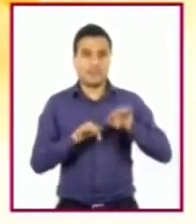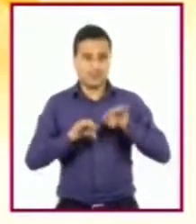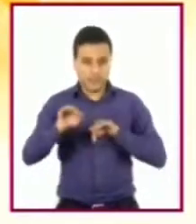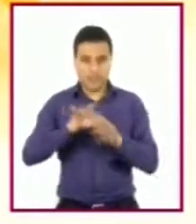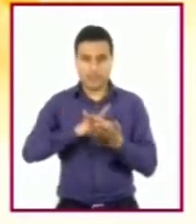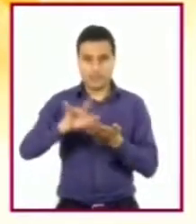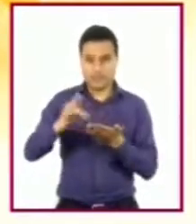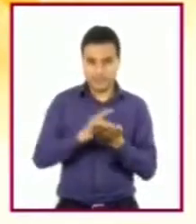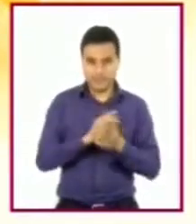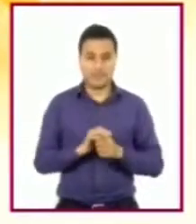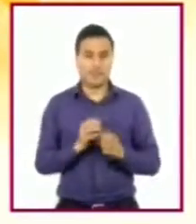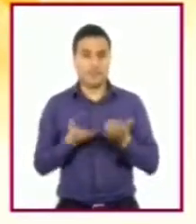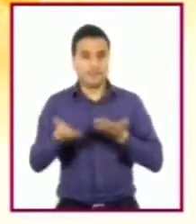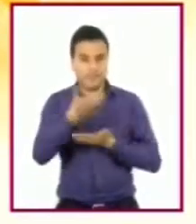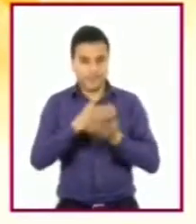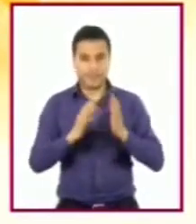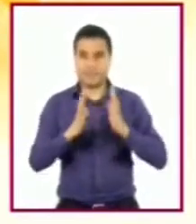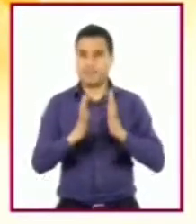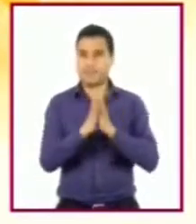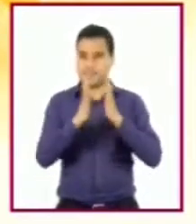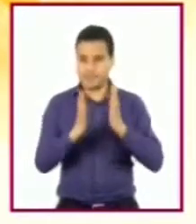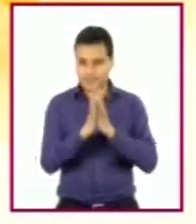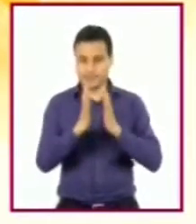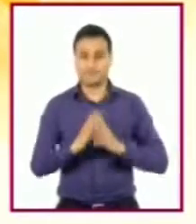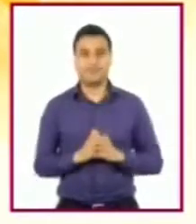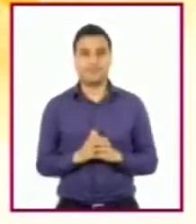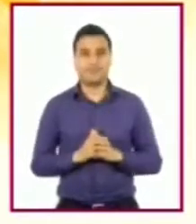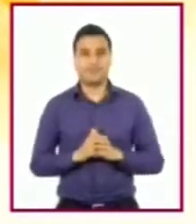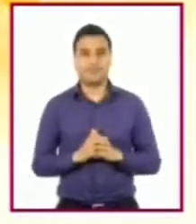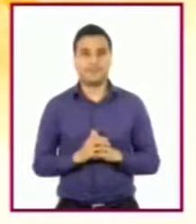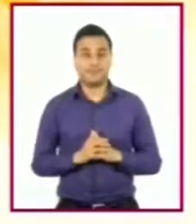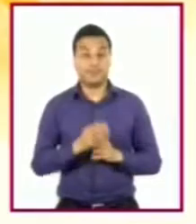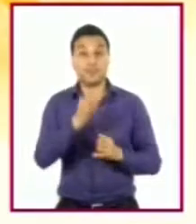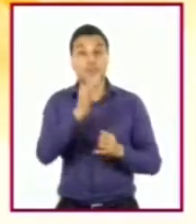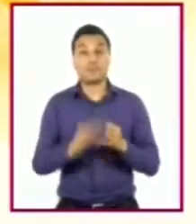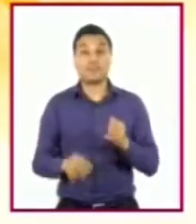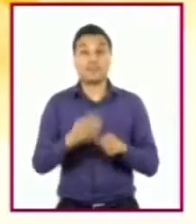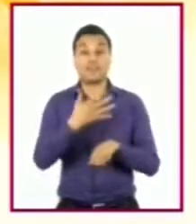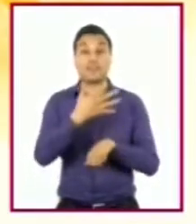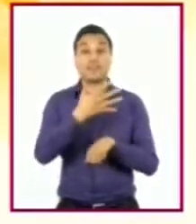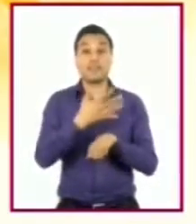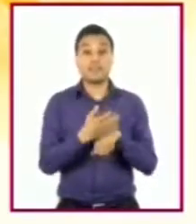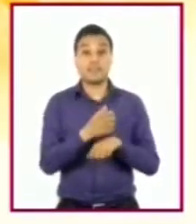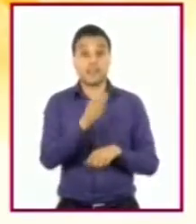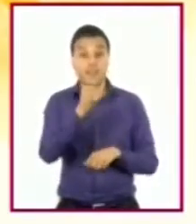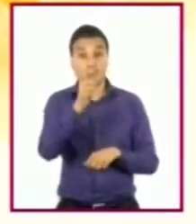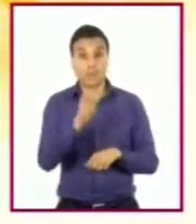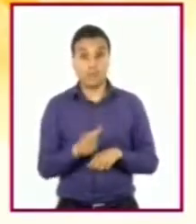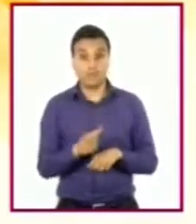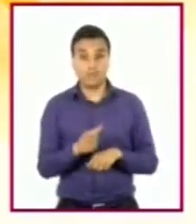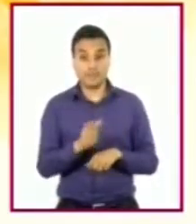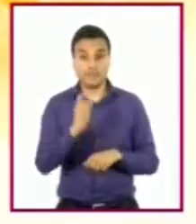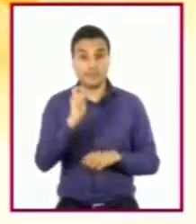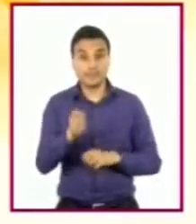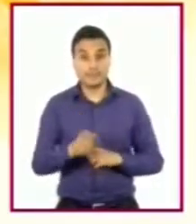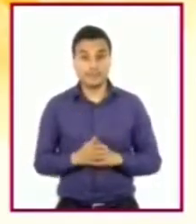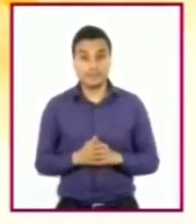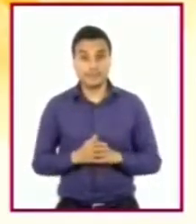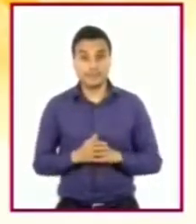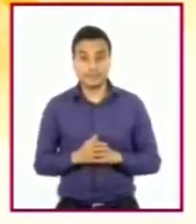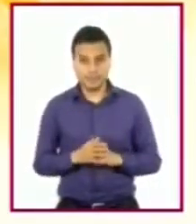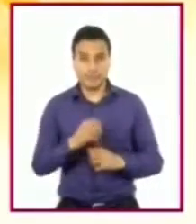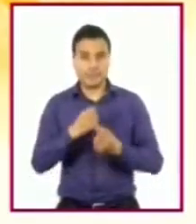participar y compartir. Finalmente, en la quinta columna se mencionan capacidades de